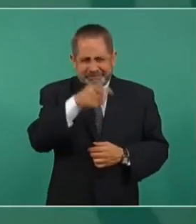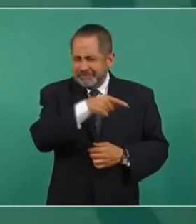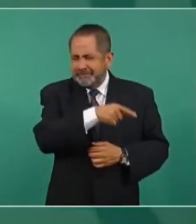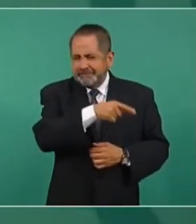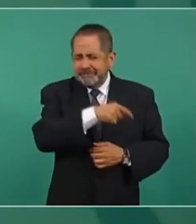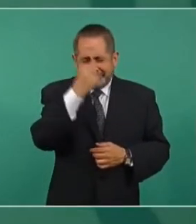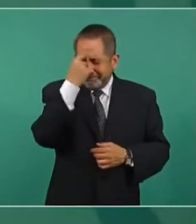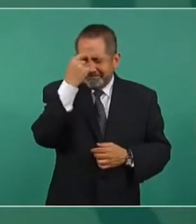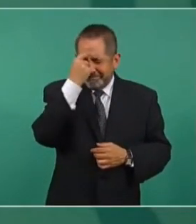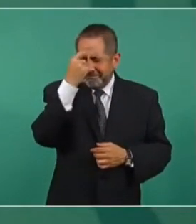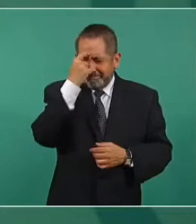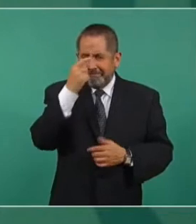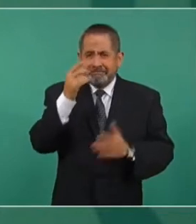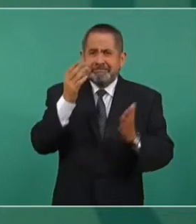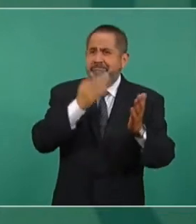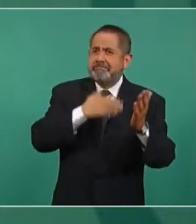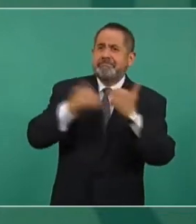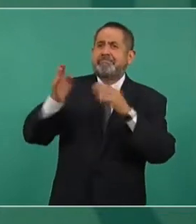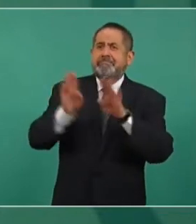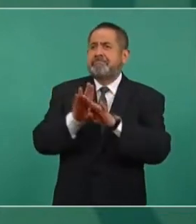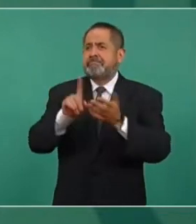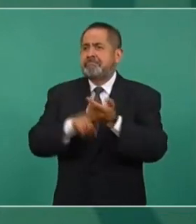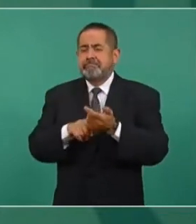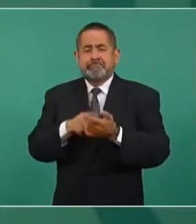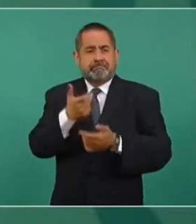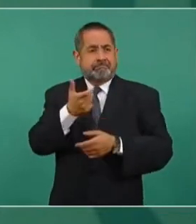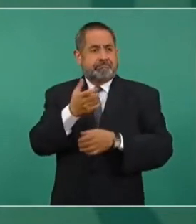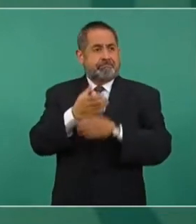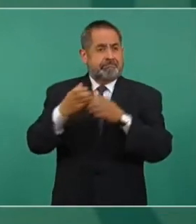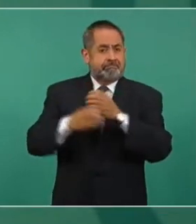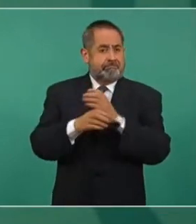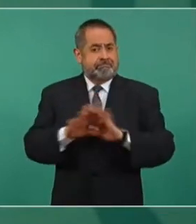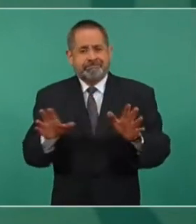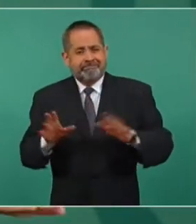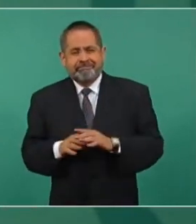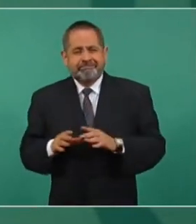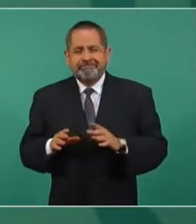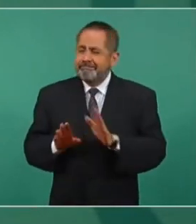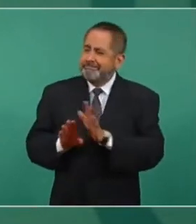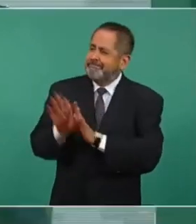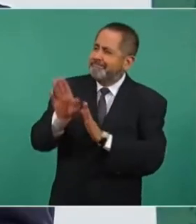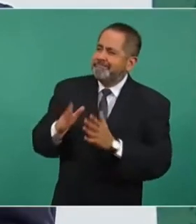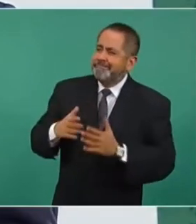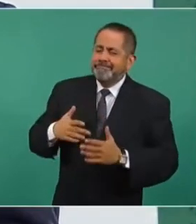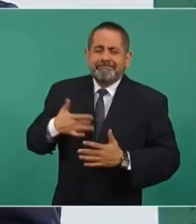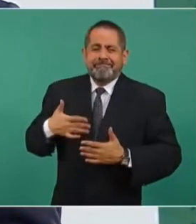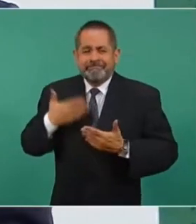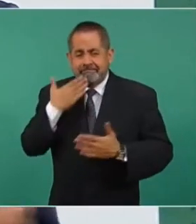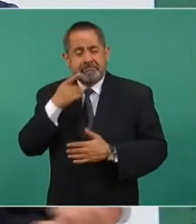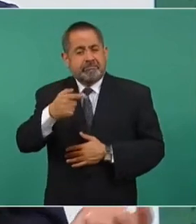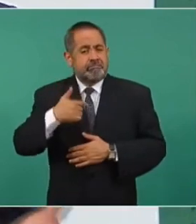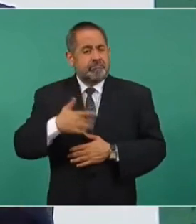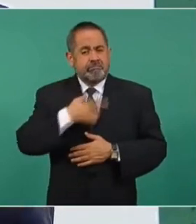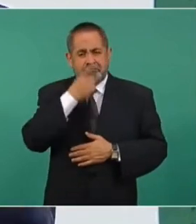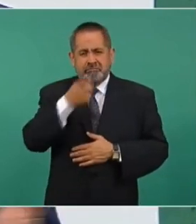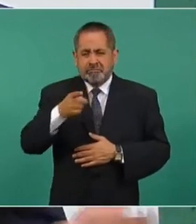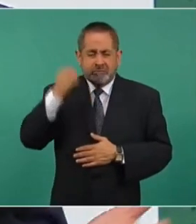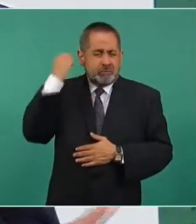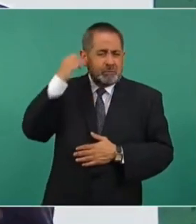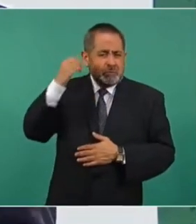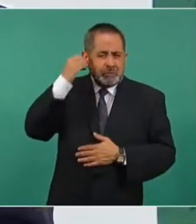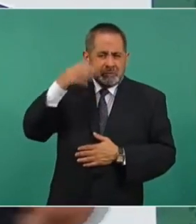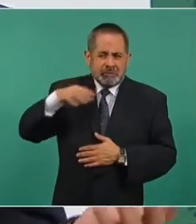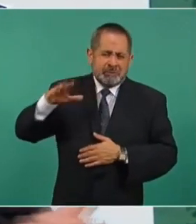no sólo tiene que ver con lo material. Yo siempre he dicho que Oaxaca es de los